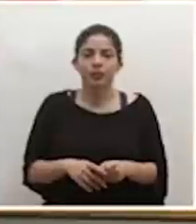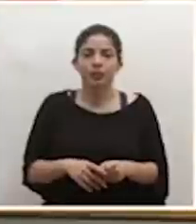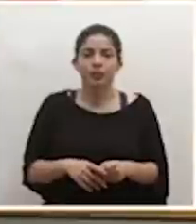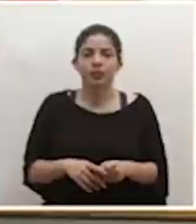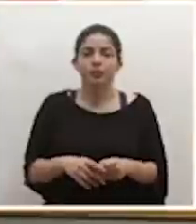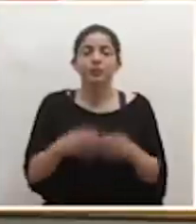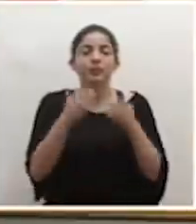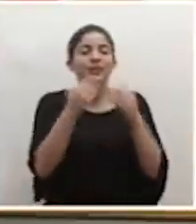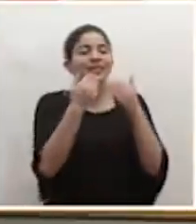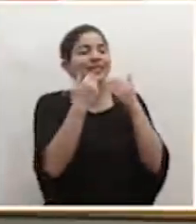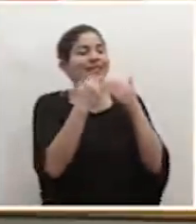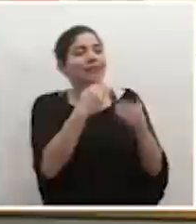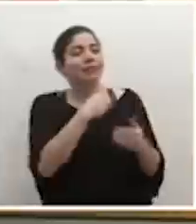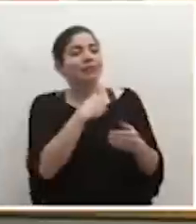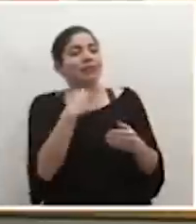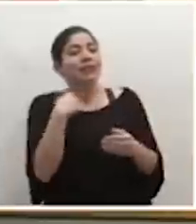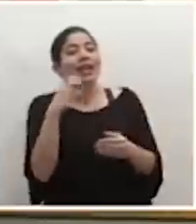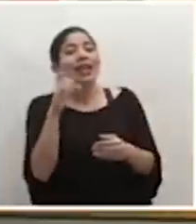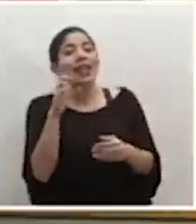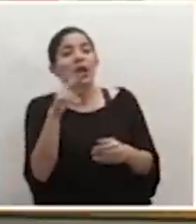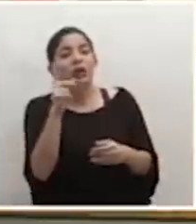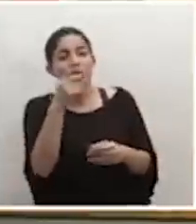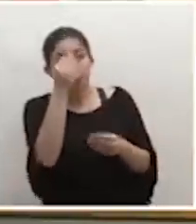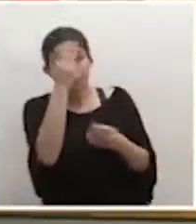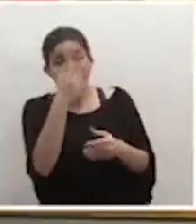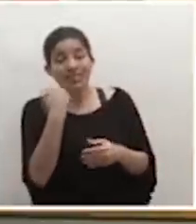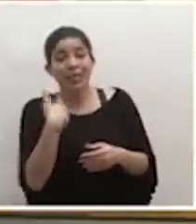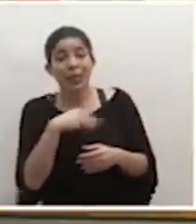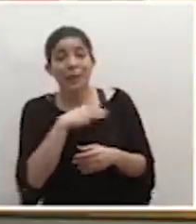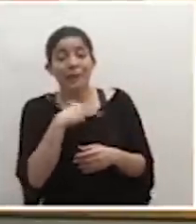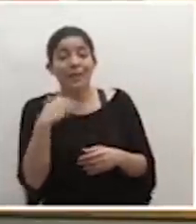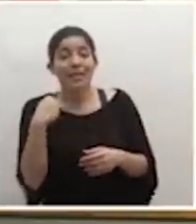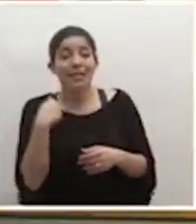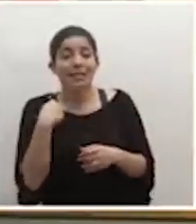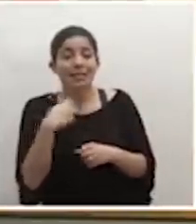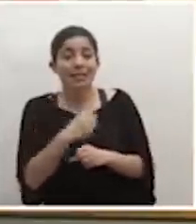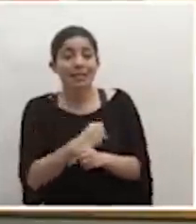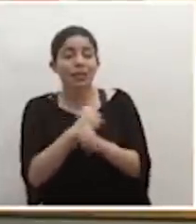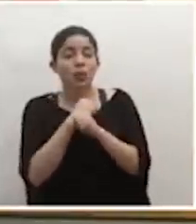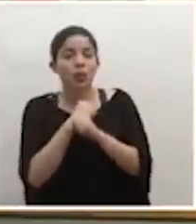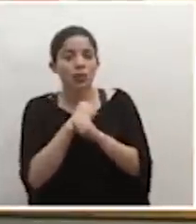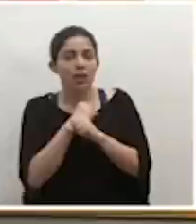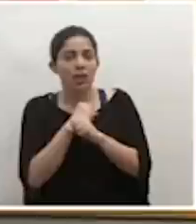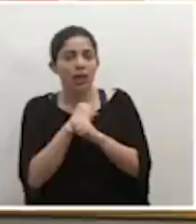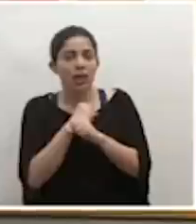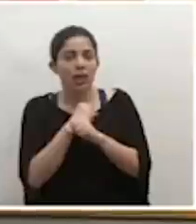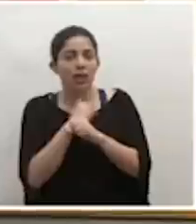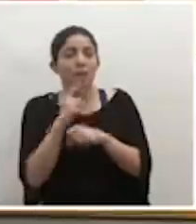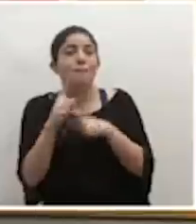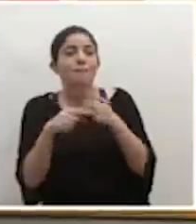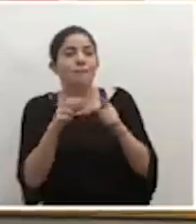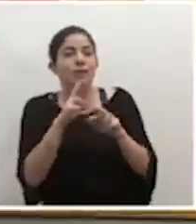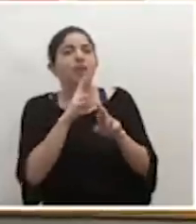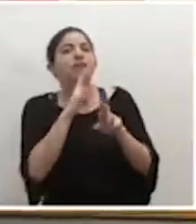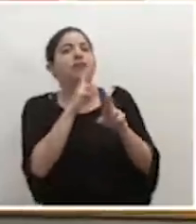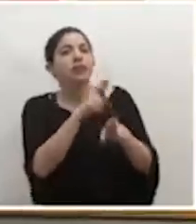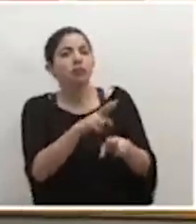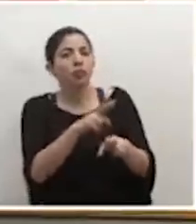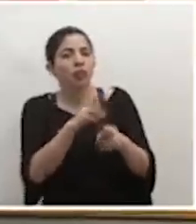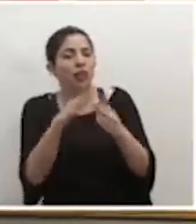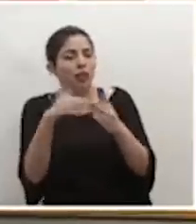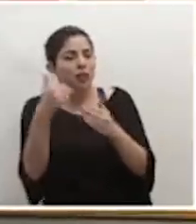Muchas gracias, señor ministro. Don Edgar, nada más para aclararle que el señor ministro de Seguridad responderá a pregunta